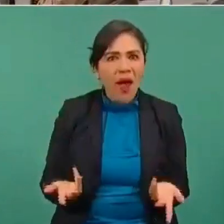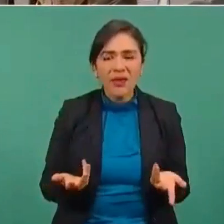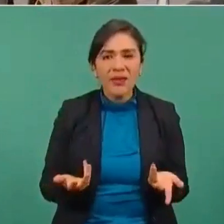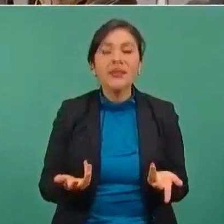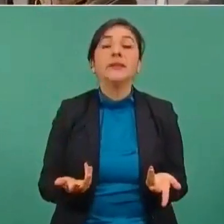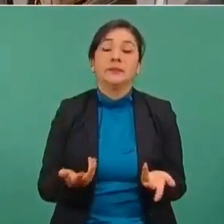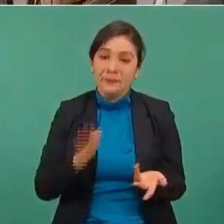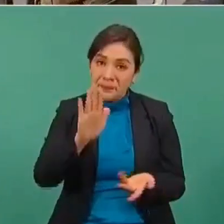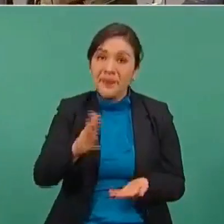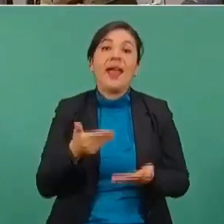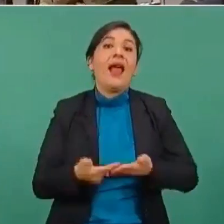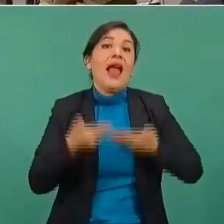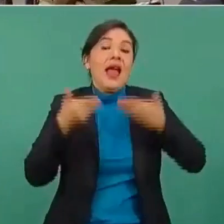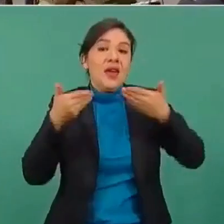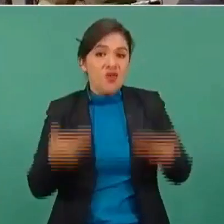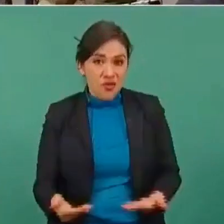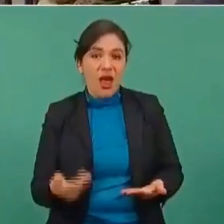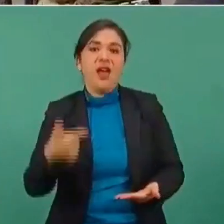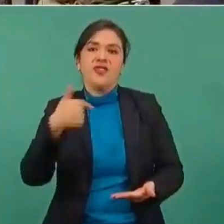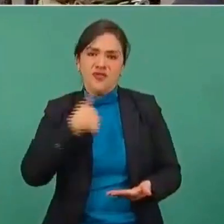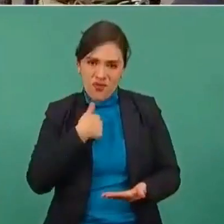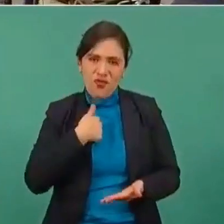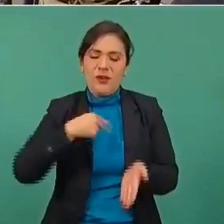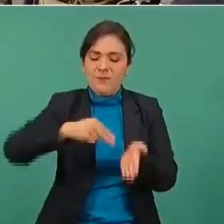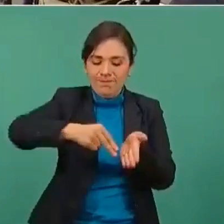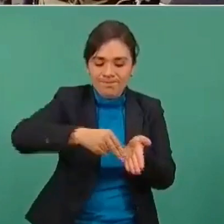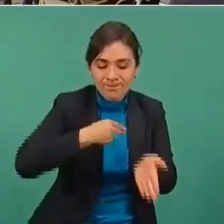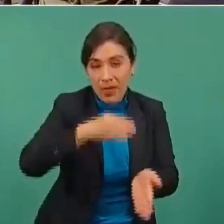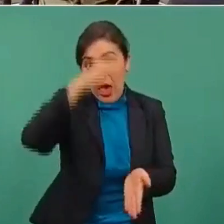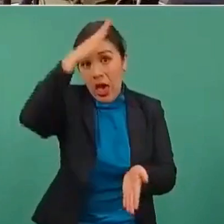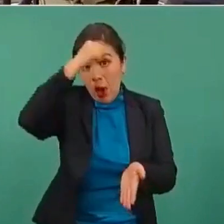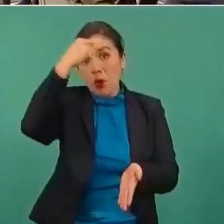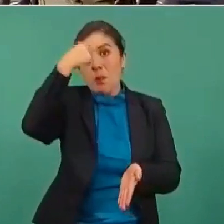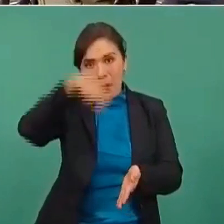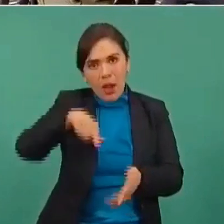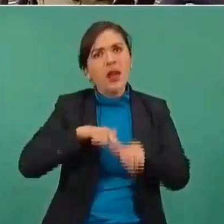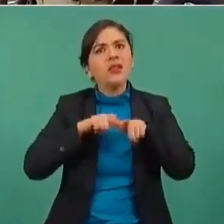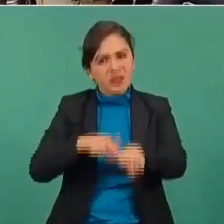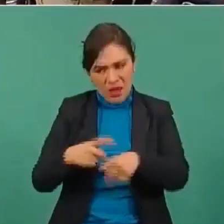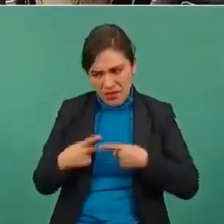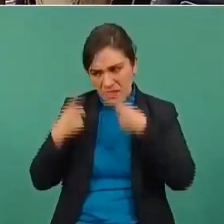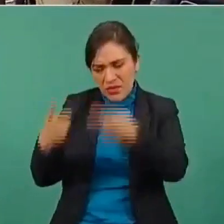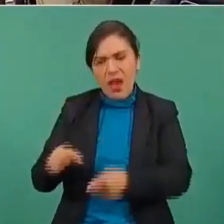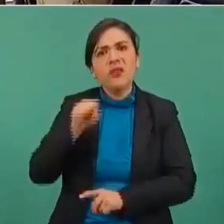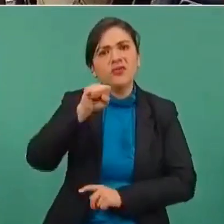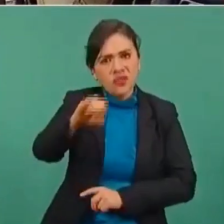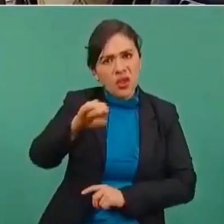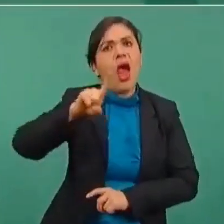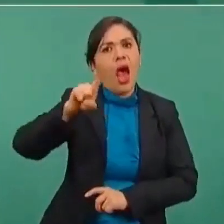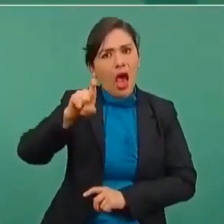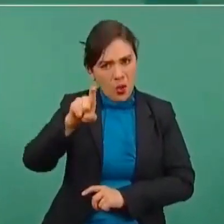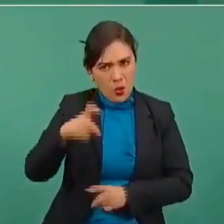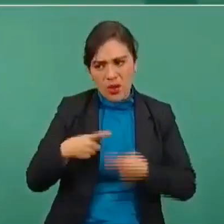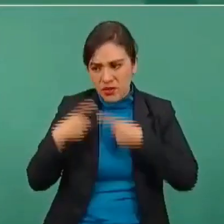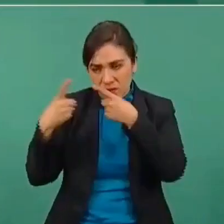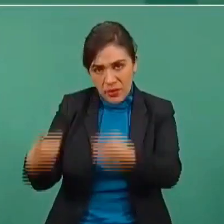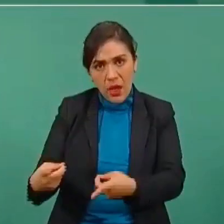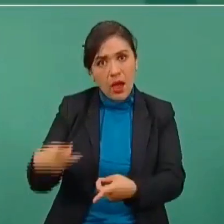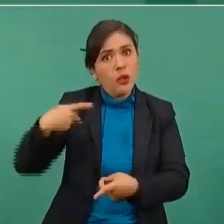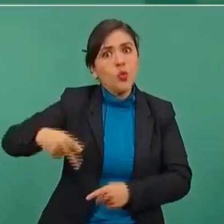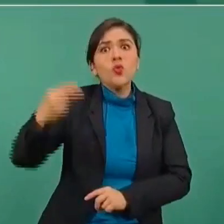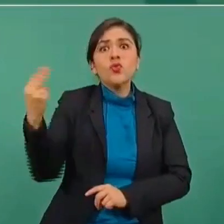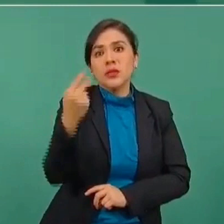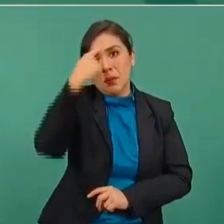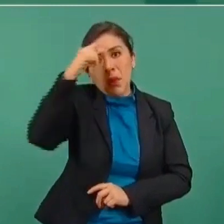Entonces, ahora el compromiso es darles el agua que requieren